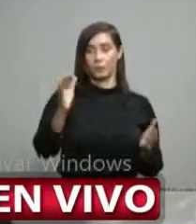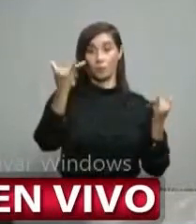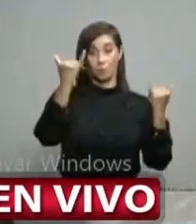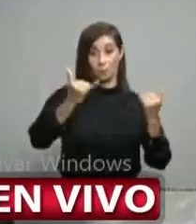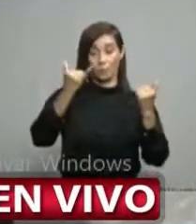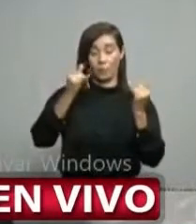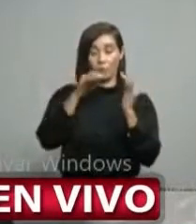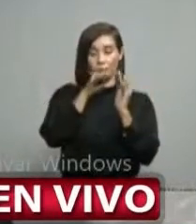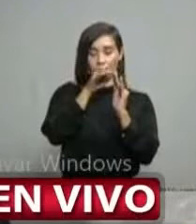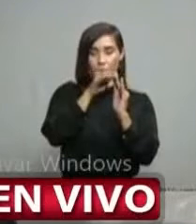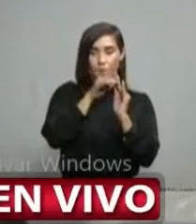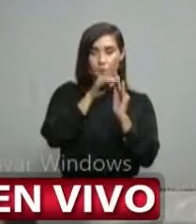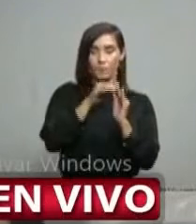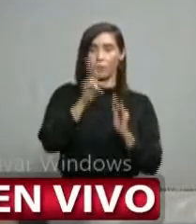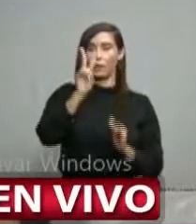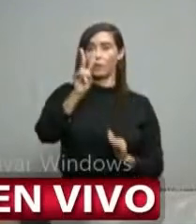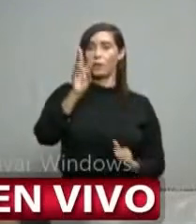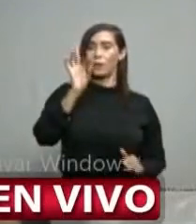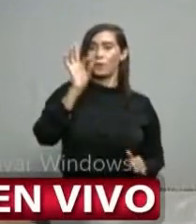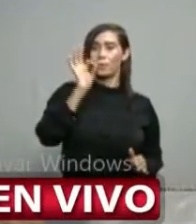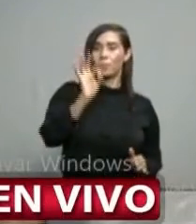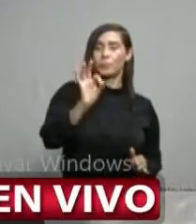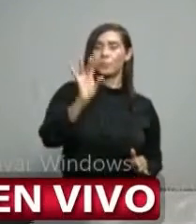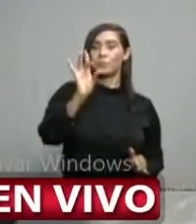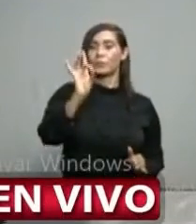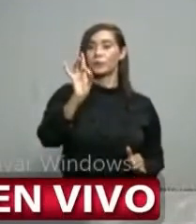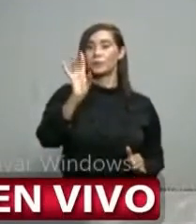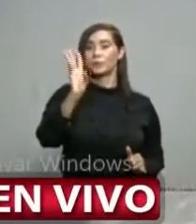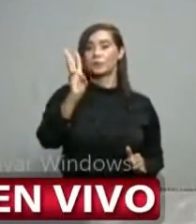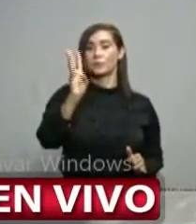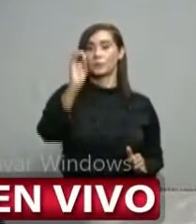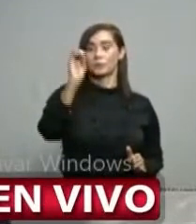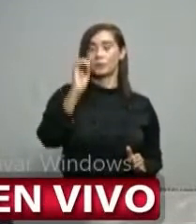.86%.